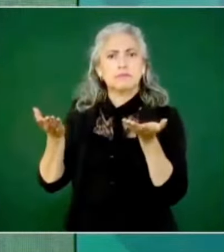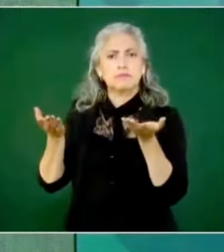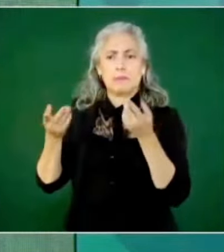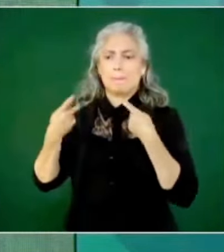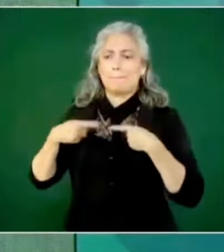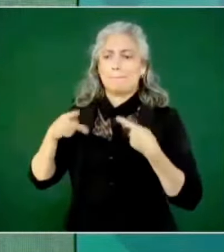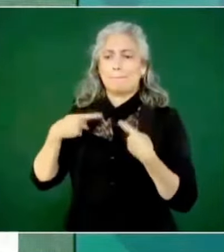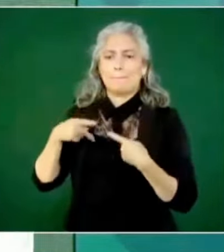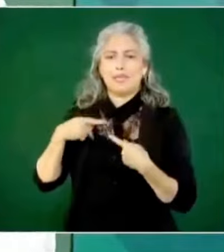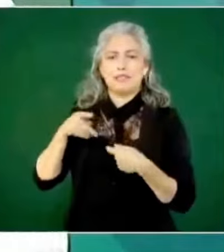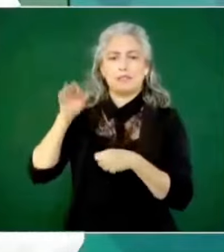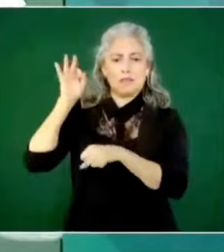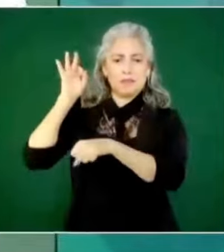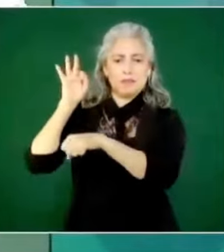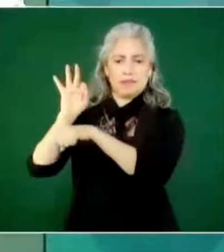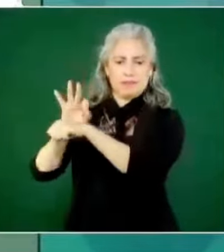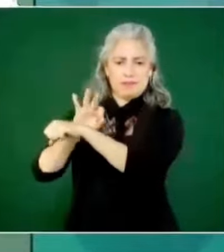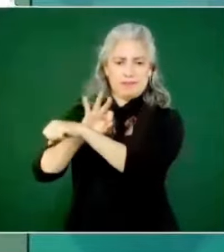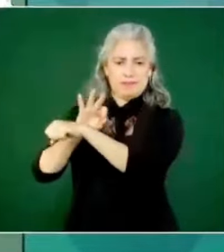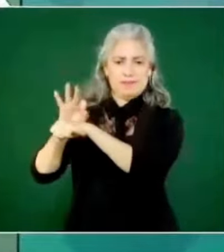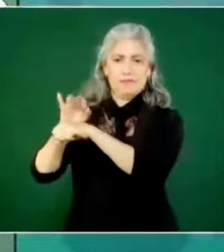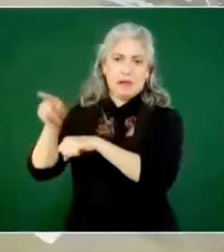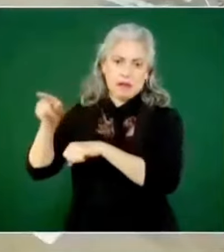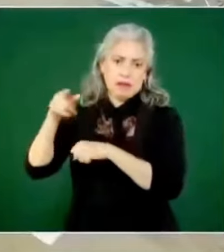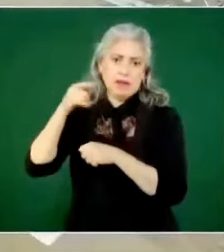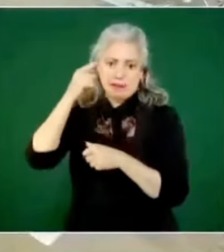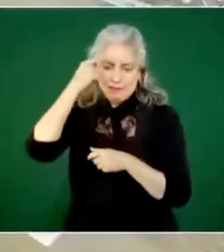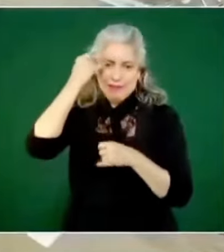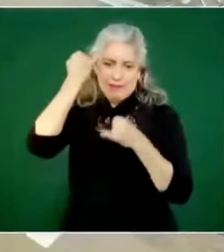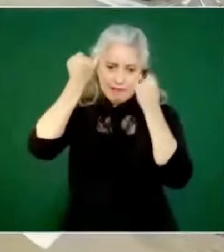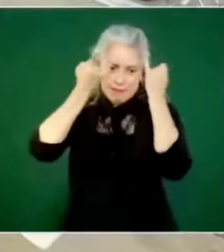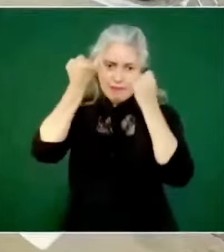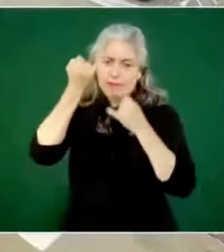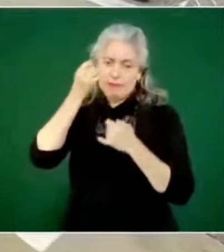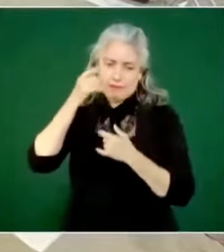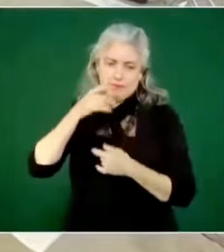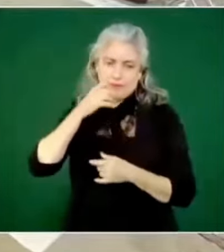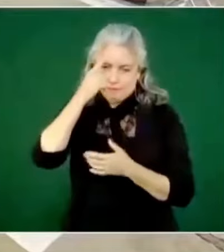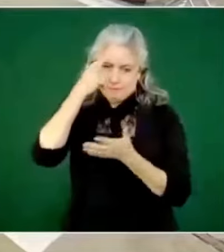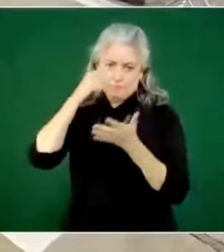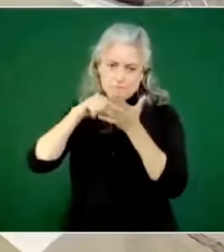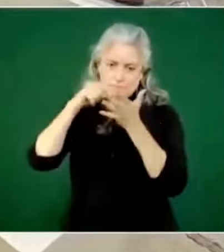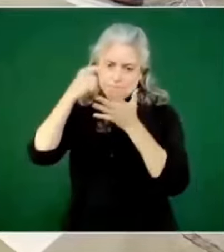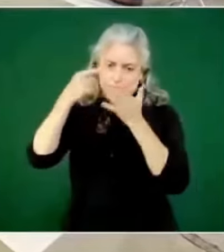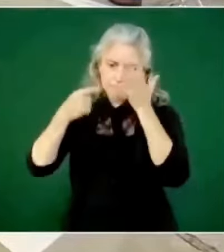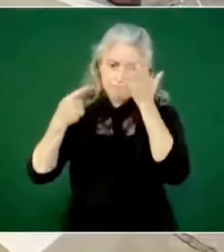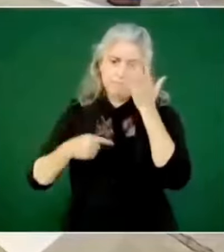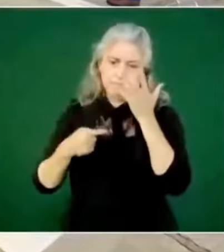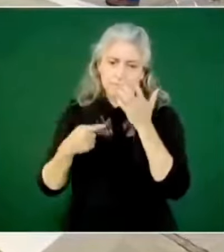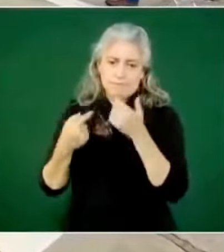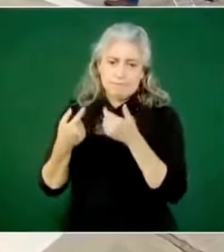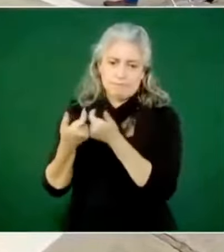sus postulados liberales,